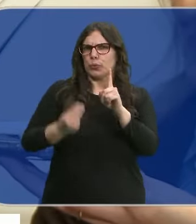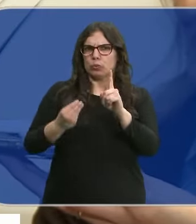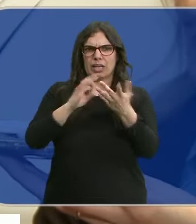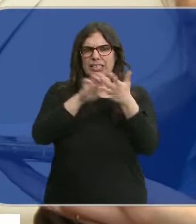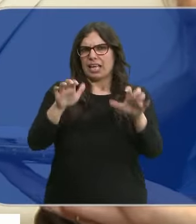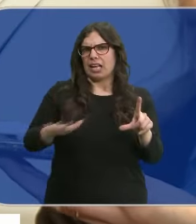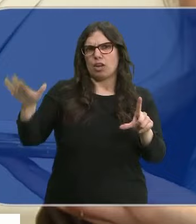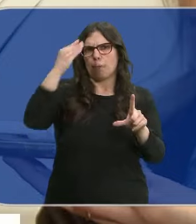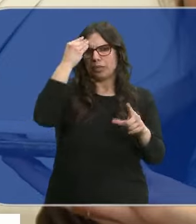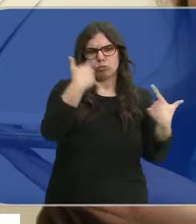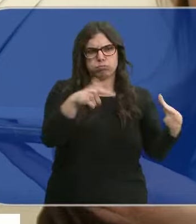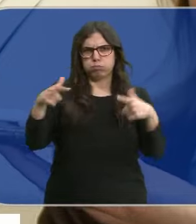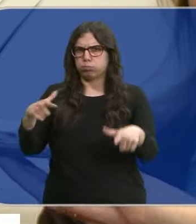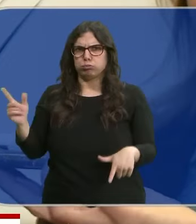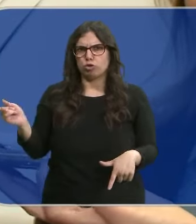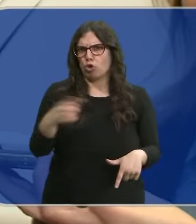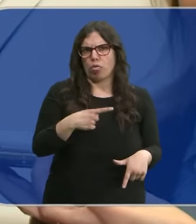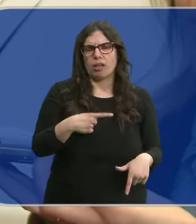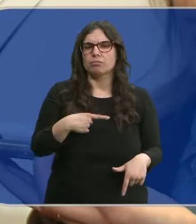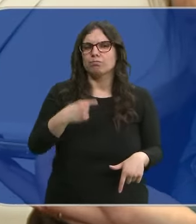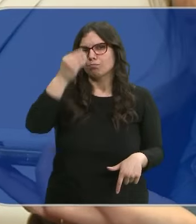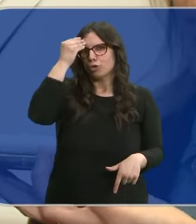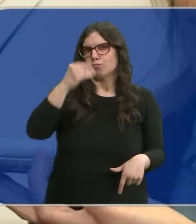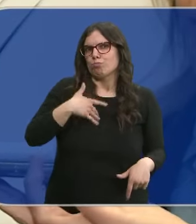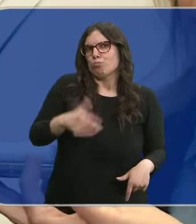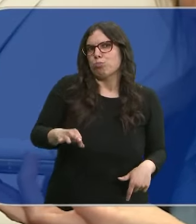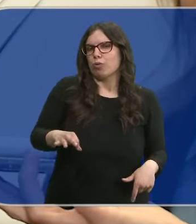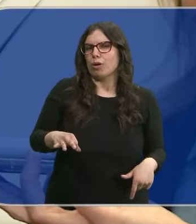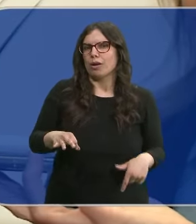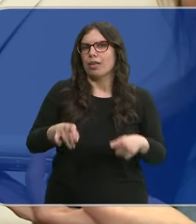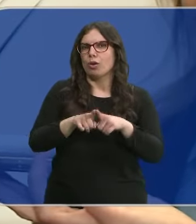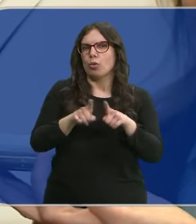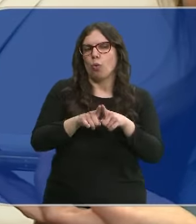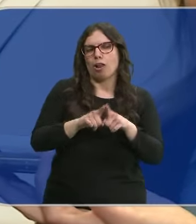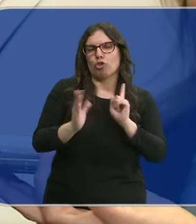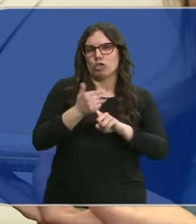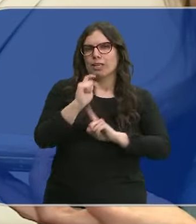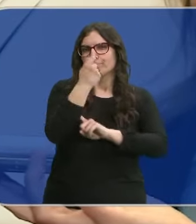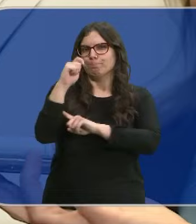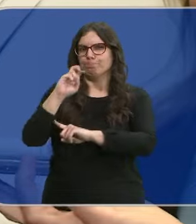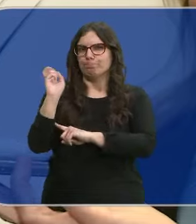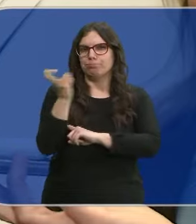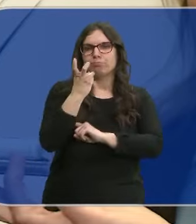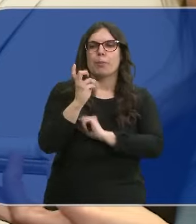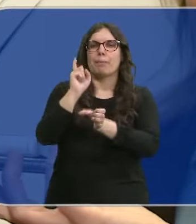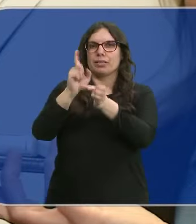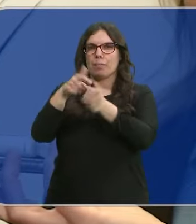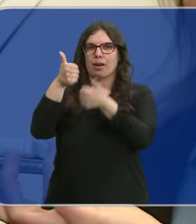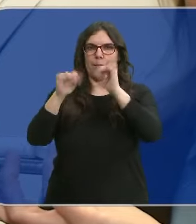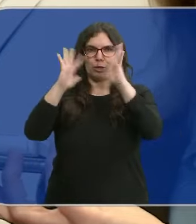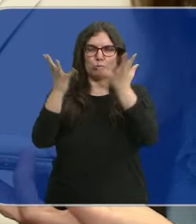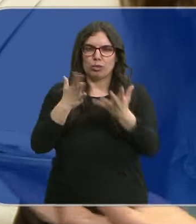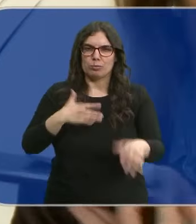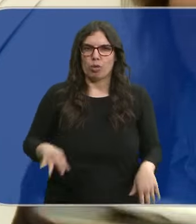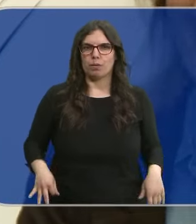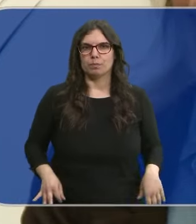yo diría, todas las modalidades y creo que tenemos muchas opciones de conseguir varios oros y acudir al Campeonato